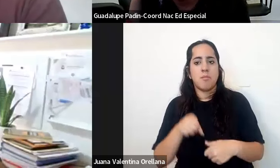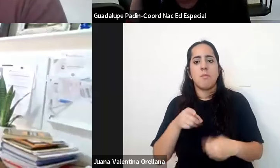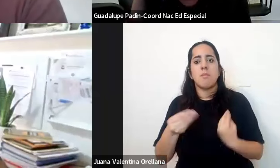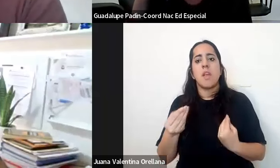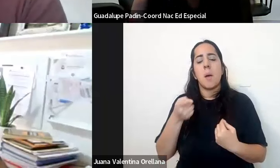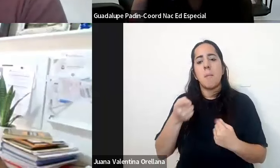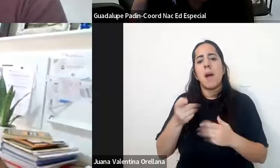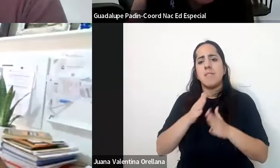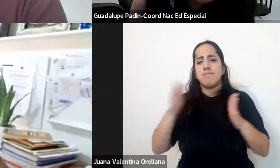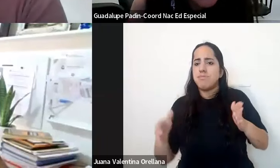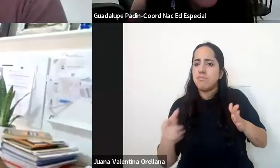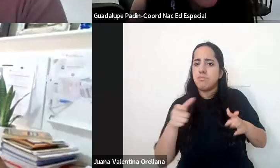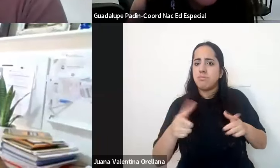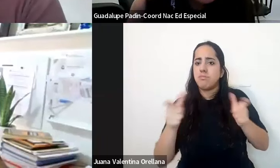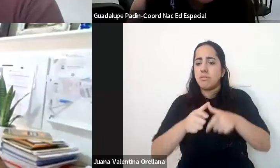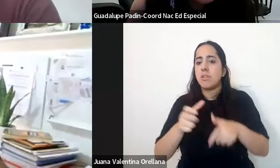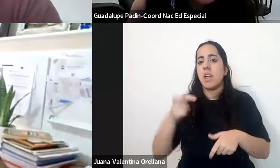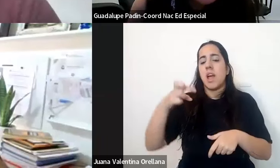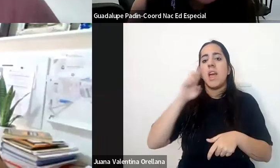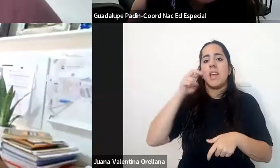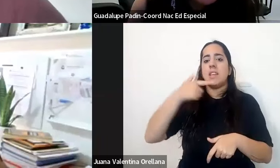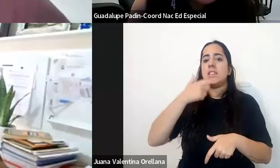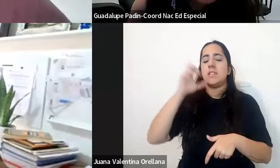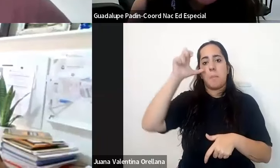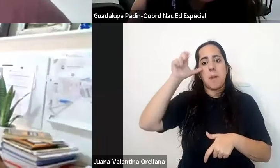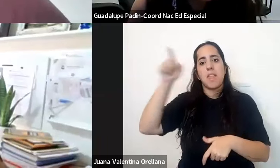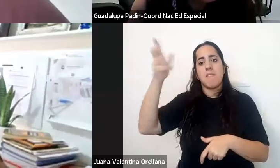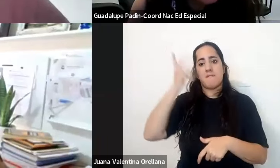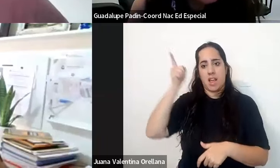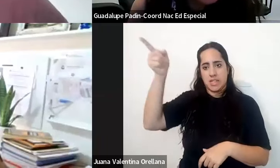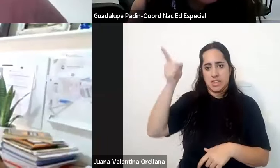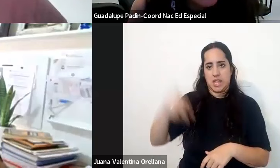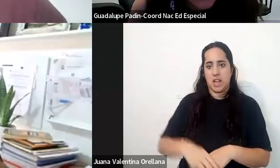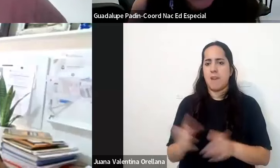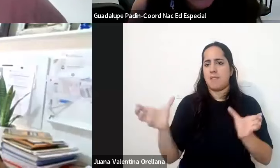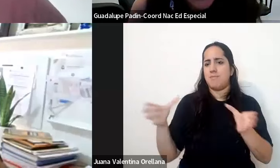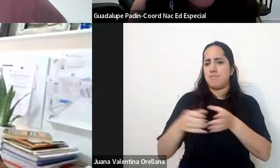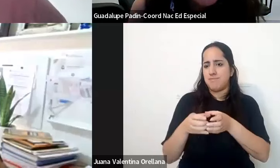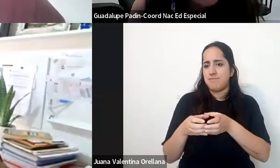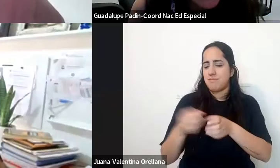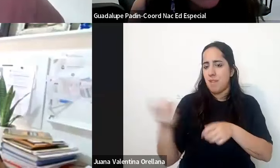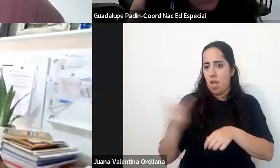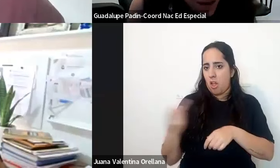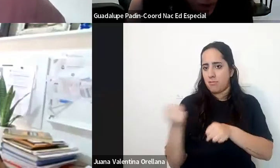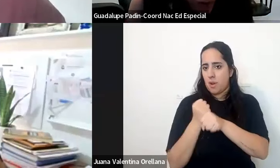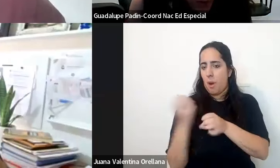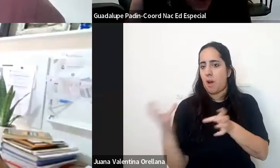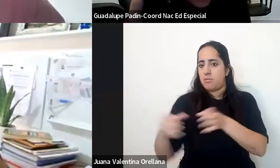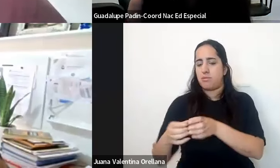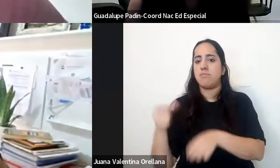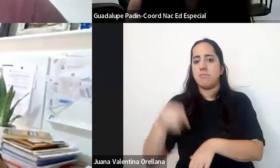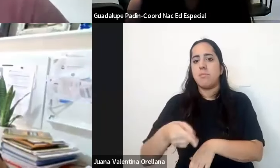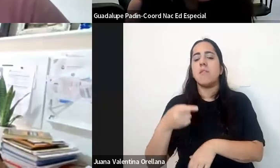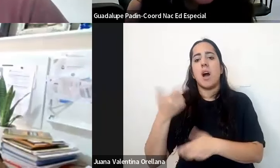este tramo y a la red INSPE de Francia de manera de poder hacerlo conjunto y acercar esta mirada y estos